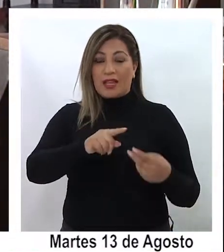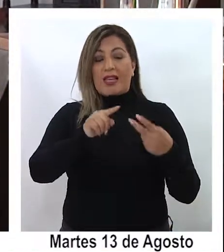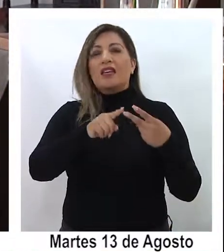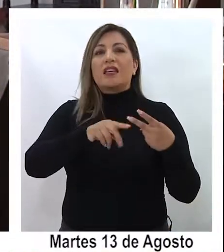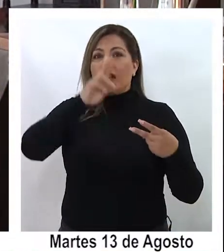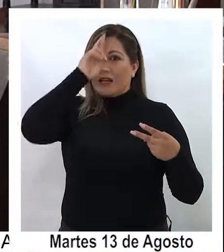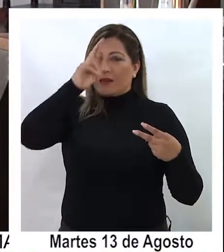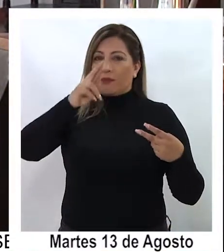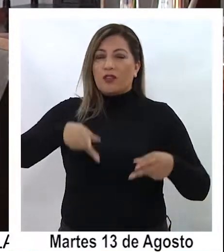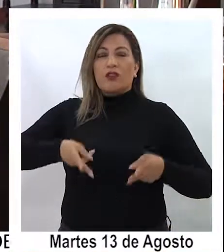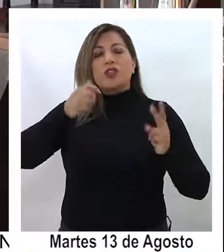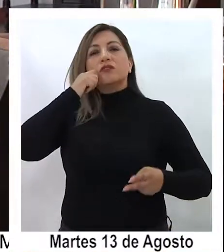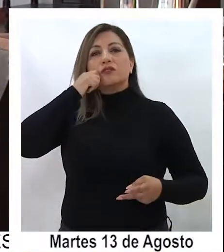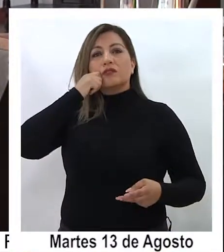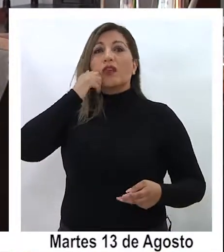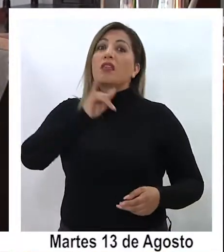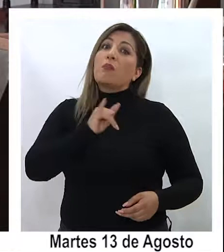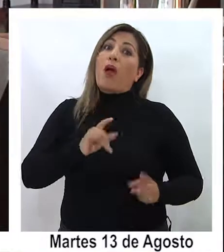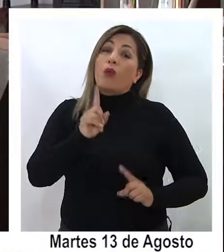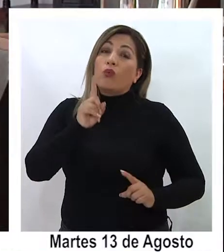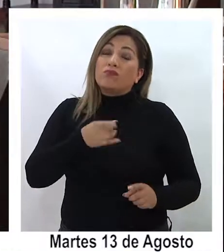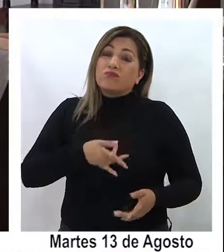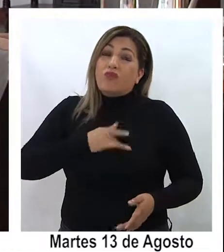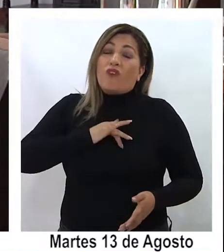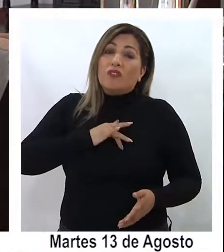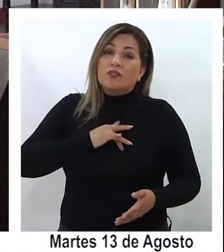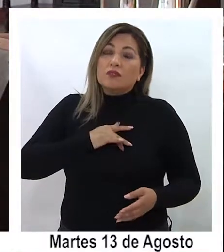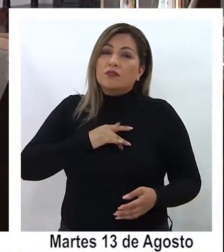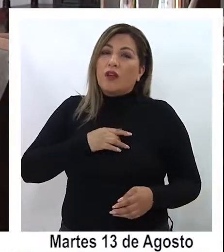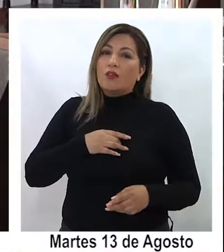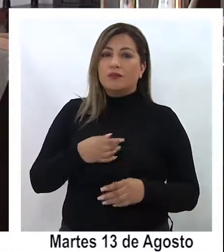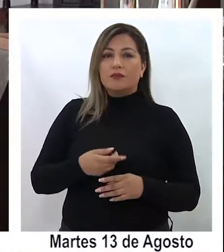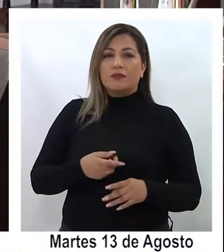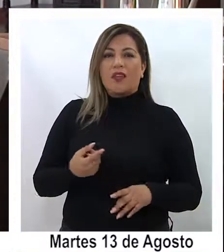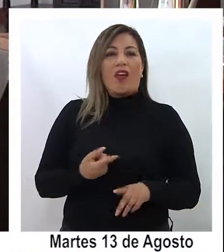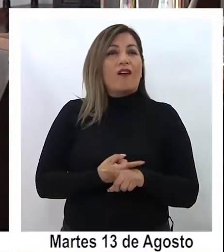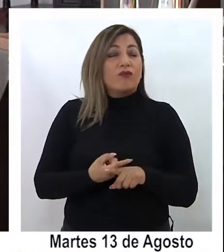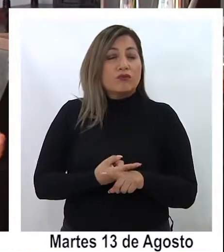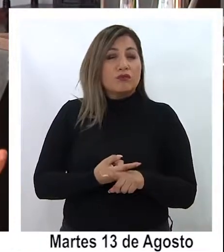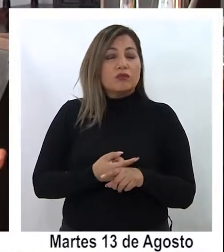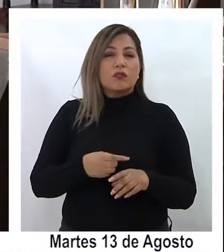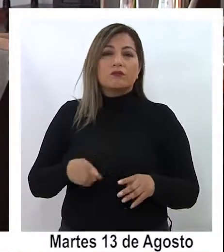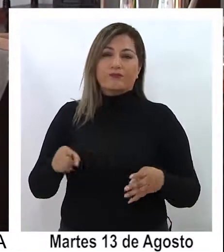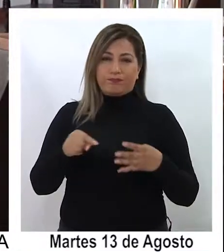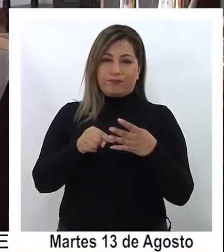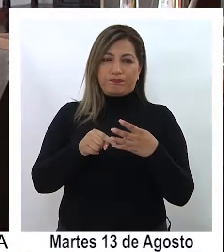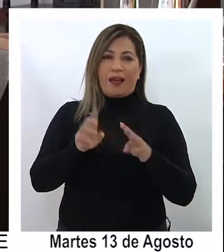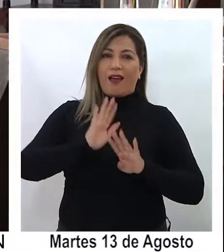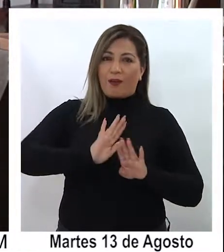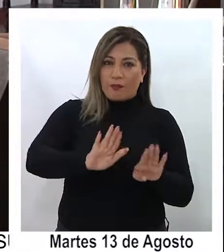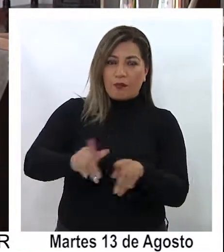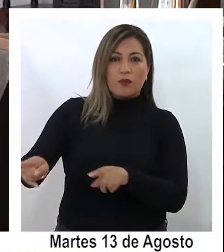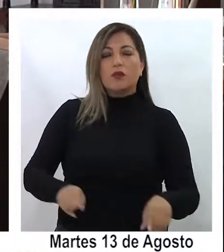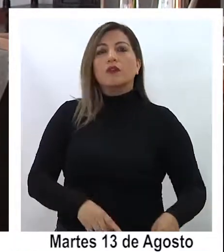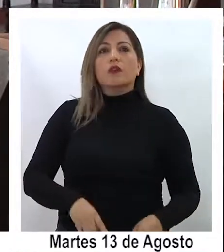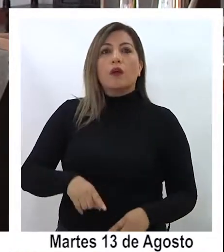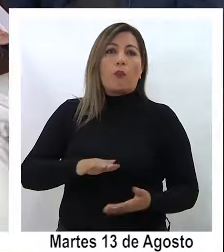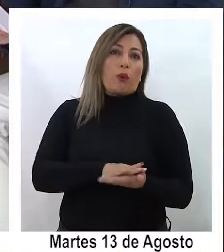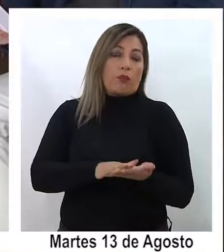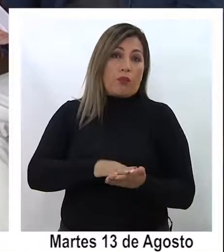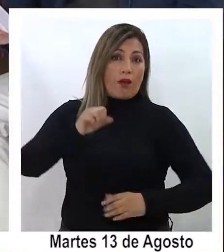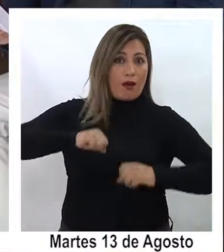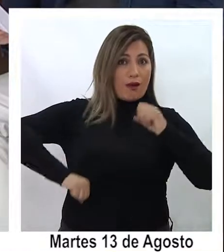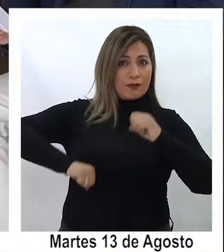humanos y su reparación en el caso de vulneración por lo tanto aquí lo que corresponde es lo siguiente en general las empresas